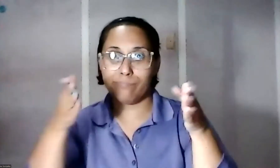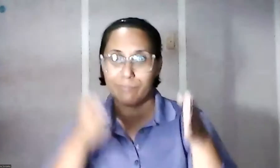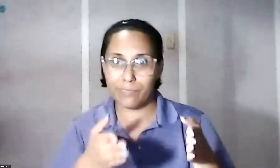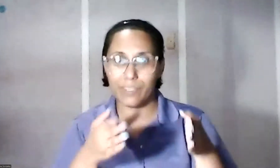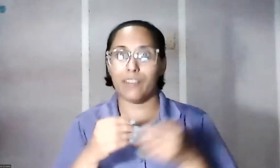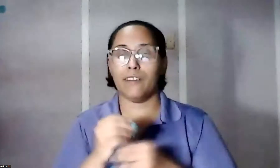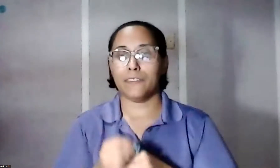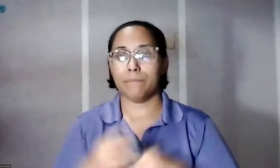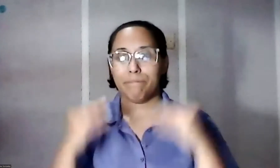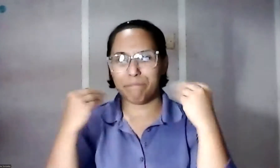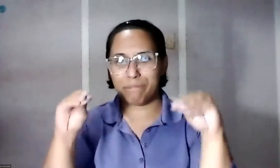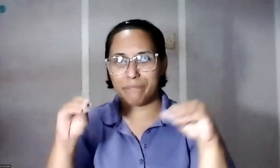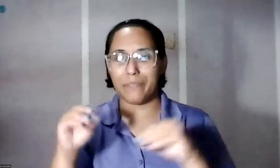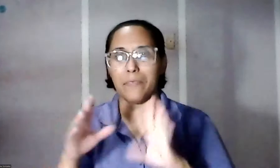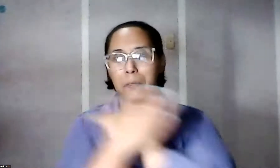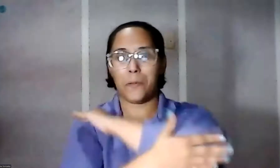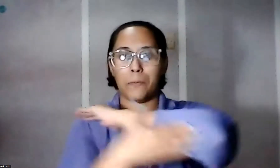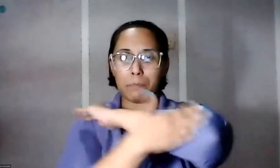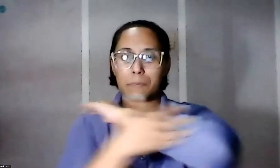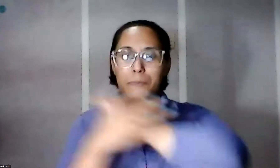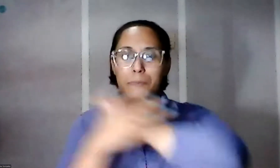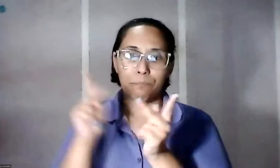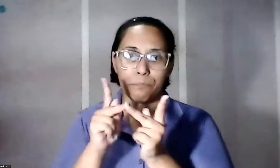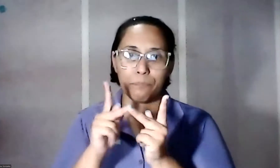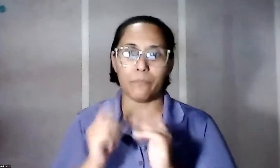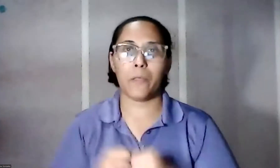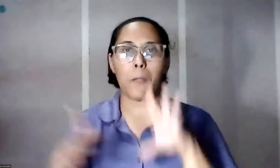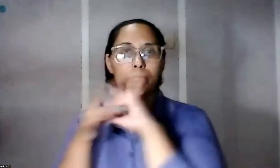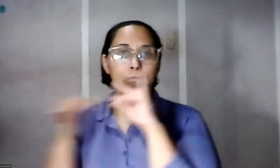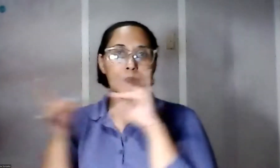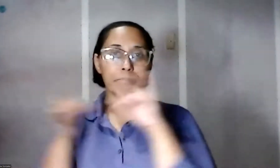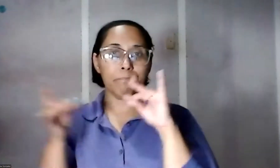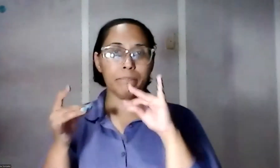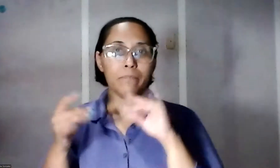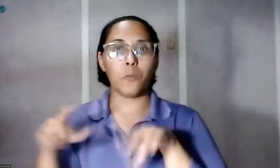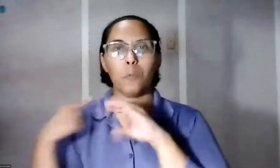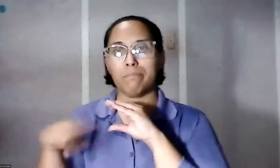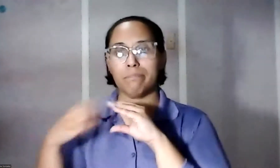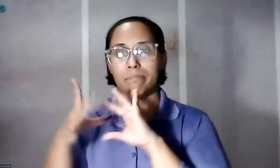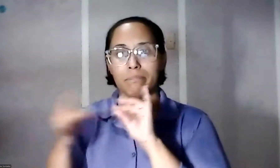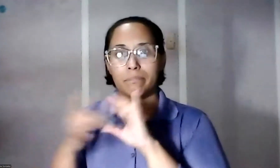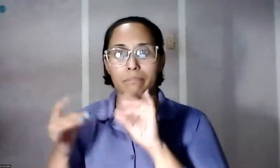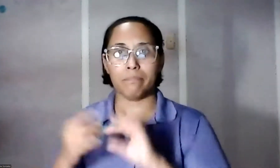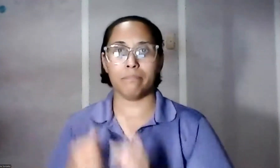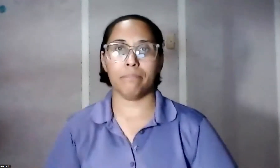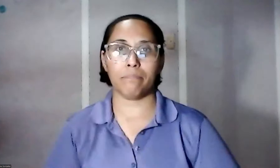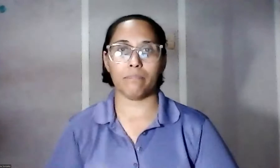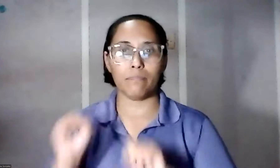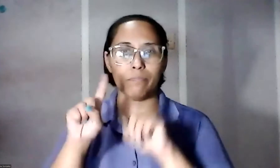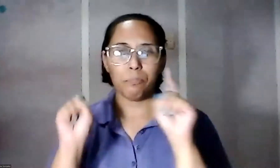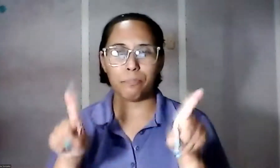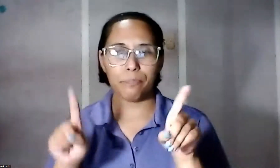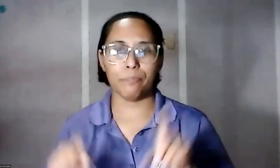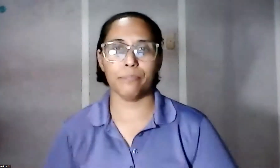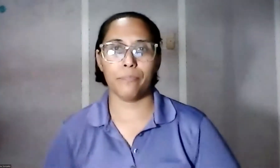efectivamente. Perfecto. Me comentaron, me enviaron un mensaje que va preguntando